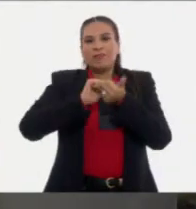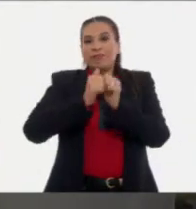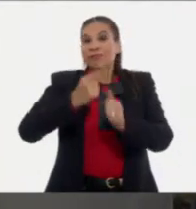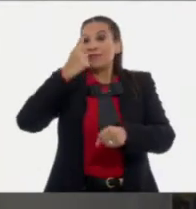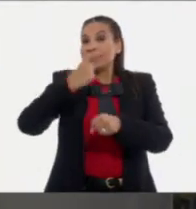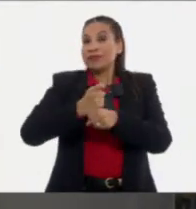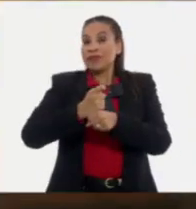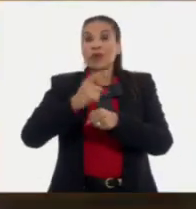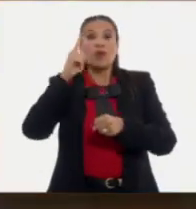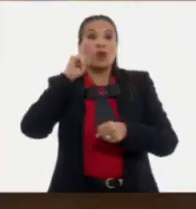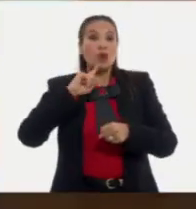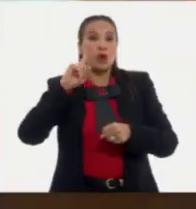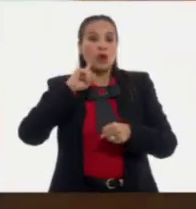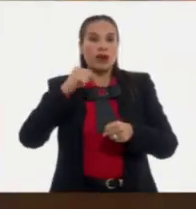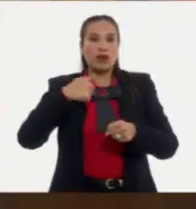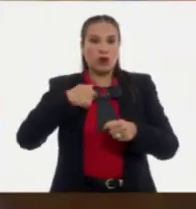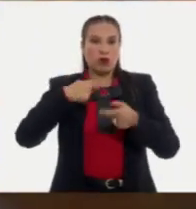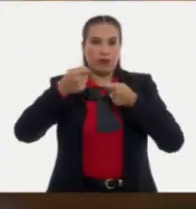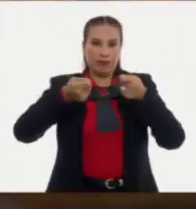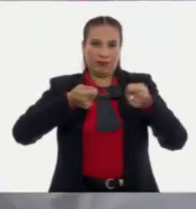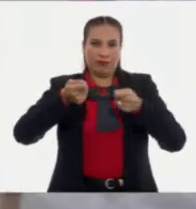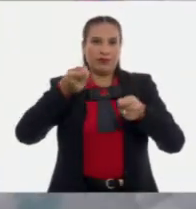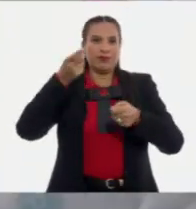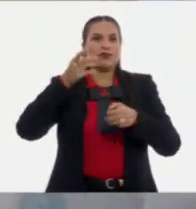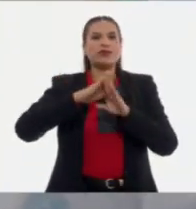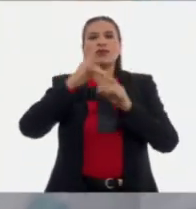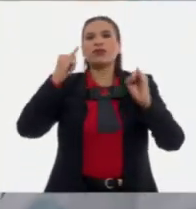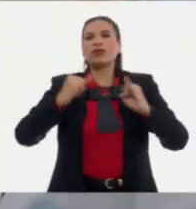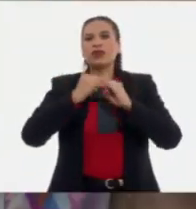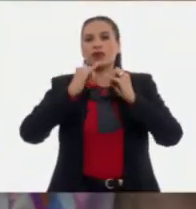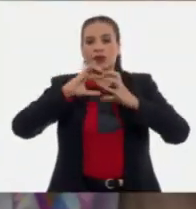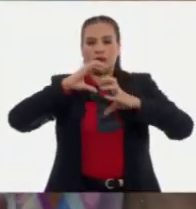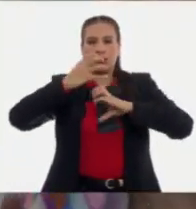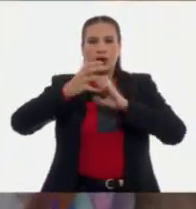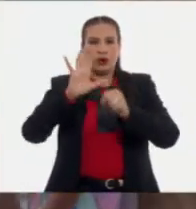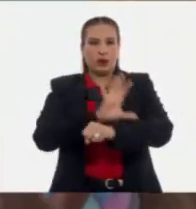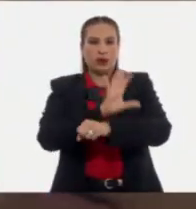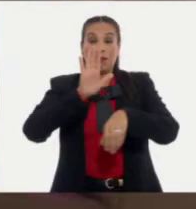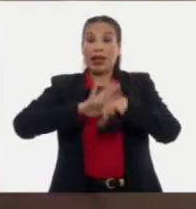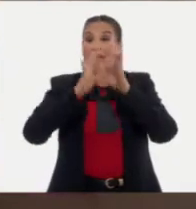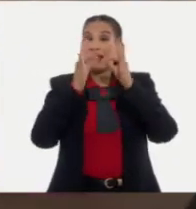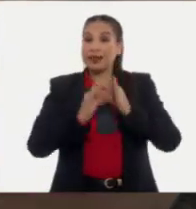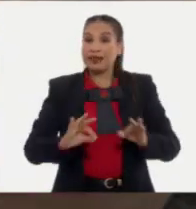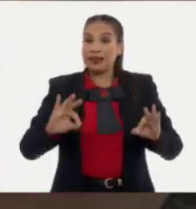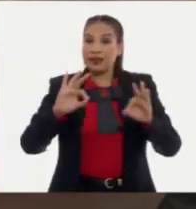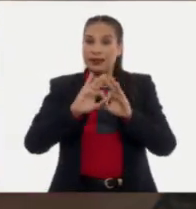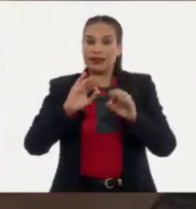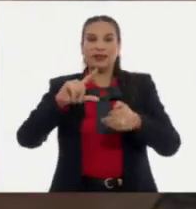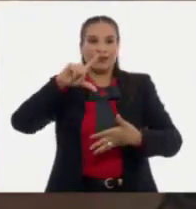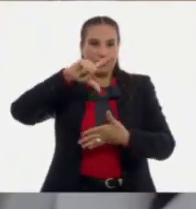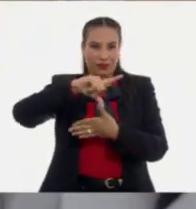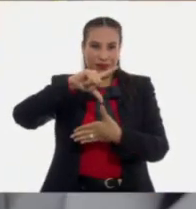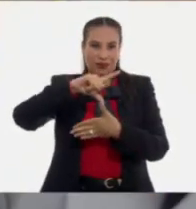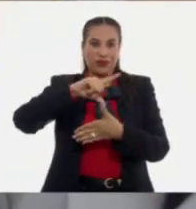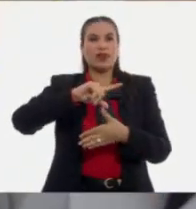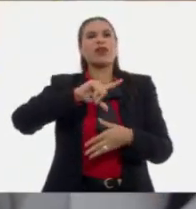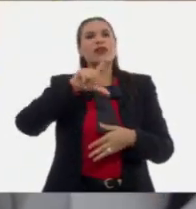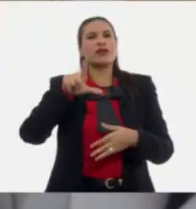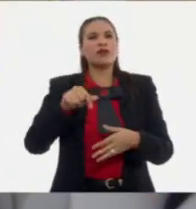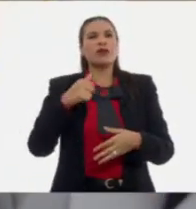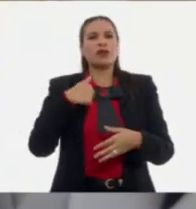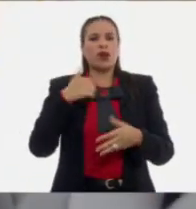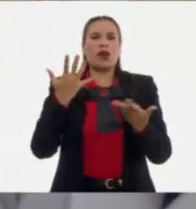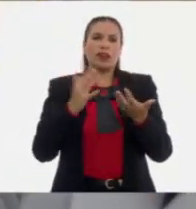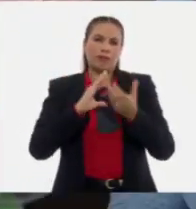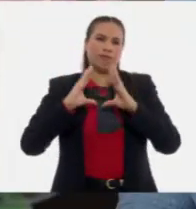la primera mujer en dirigir uno de los institutos nucleares más importantes de Latinoamérica. Además, de